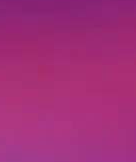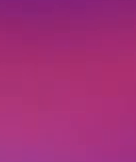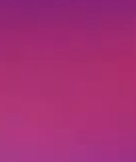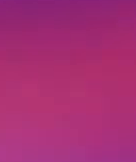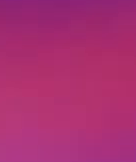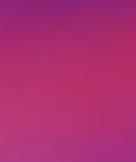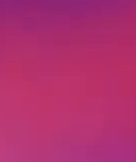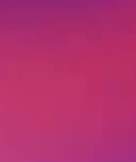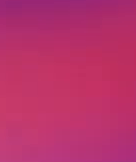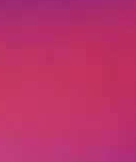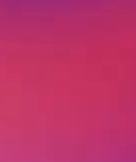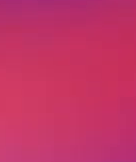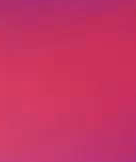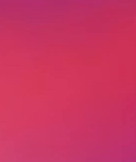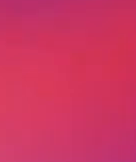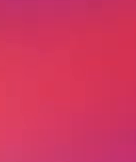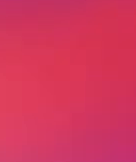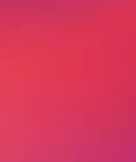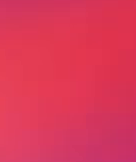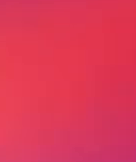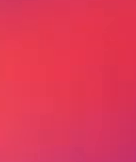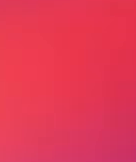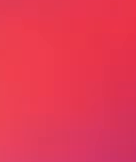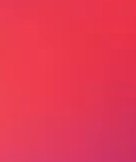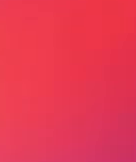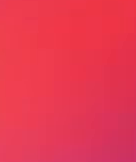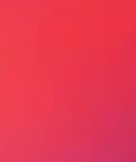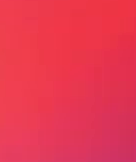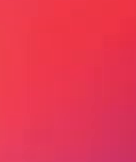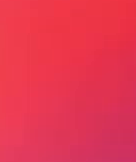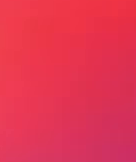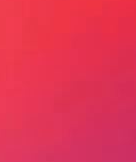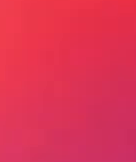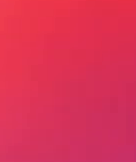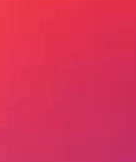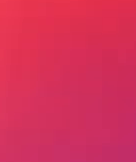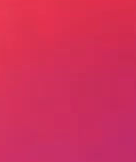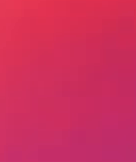5536-0171-23.